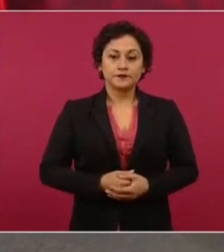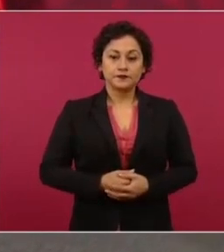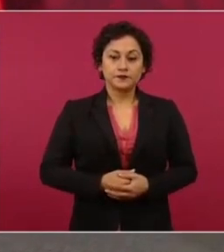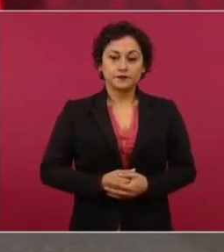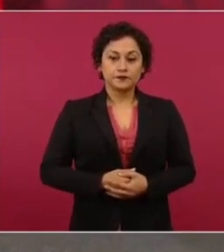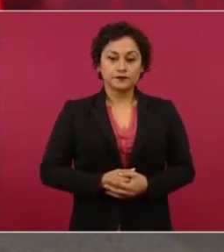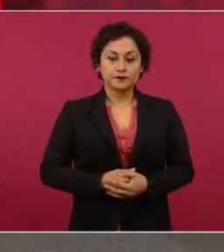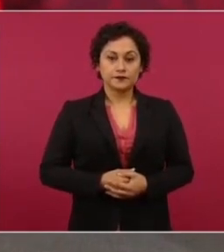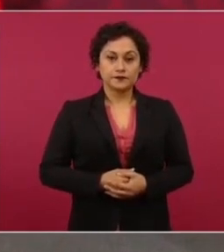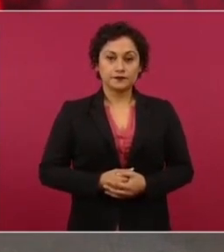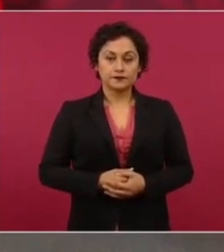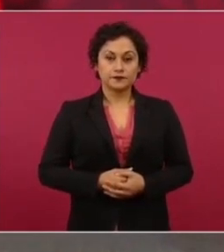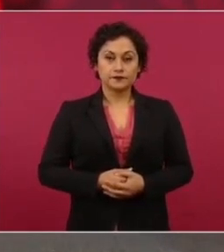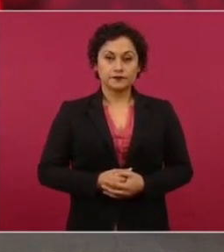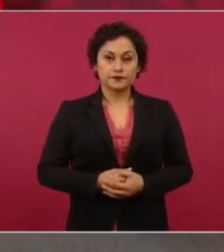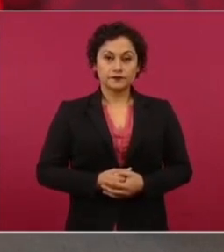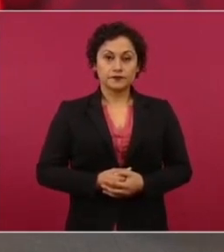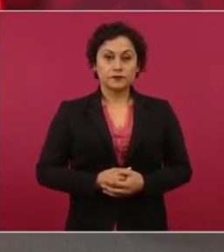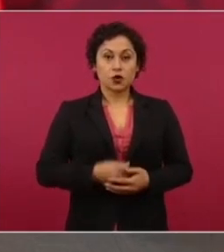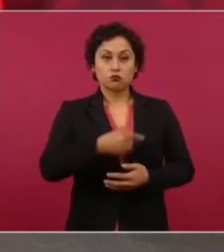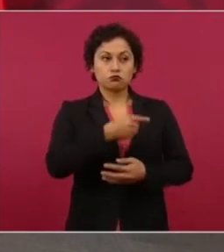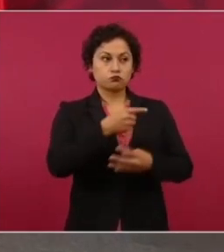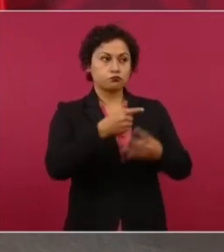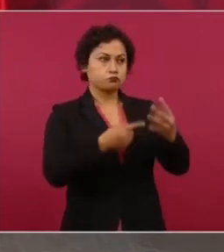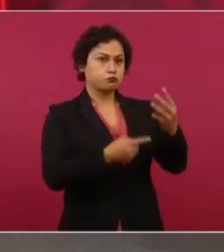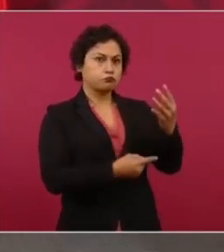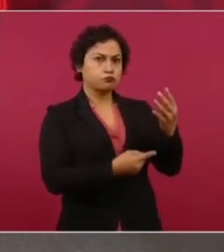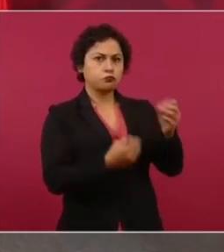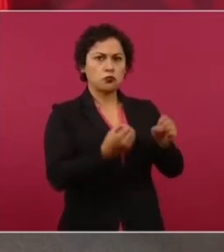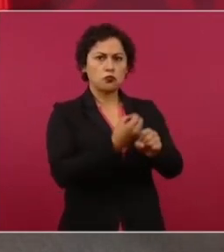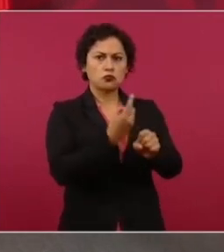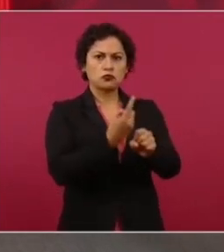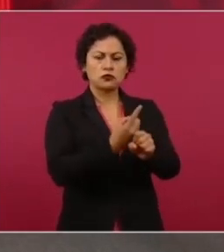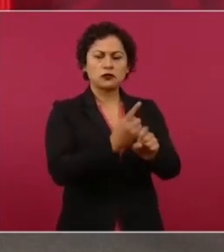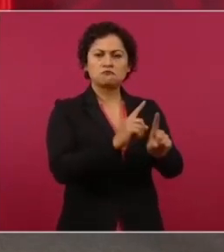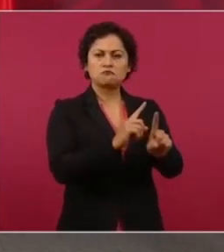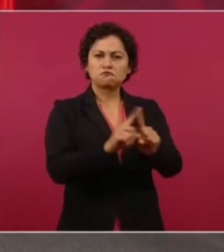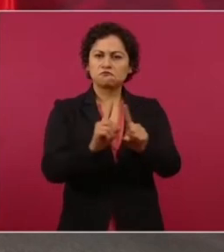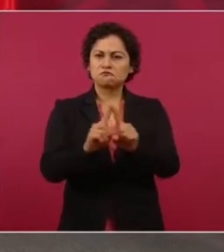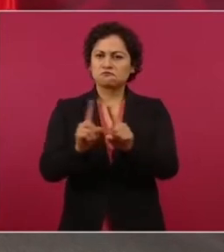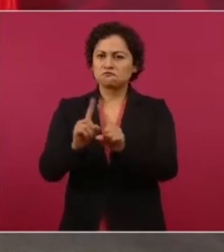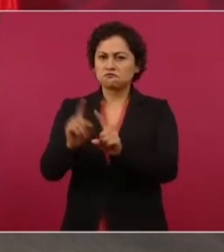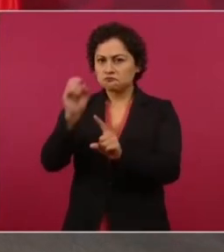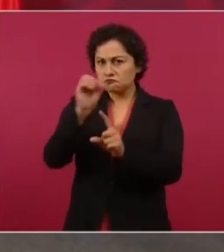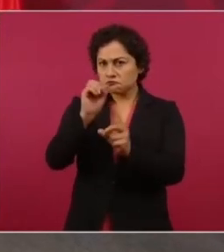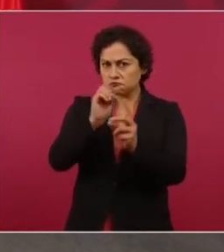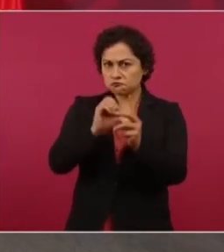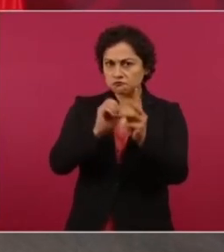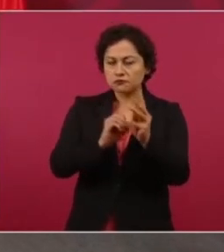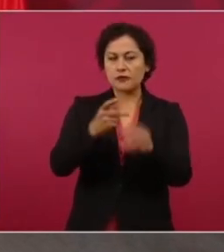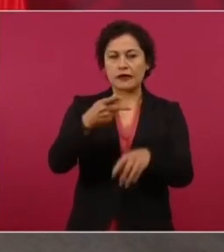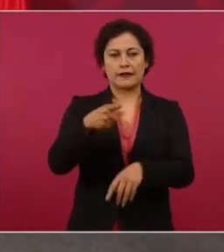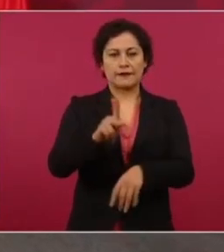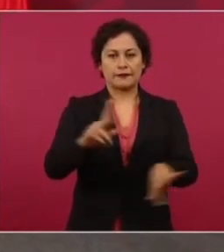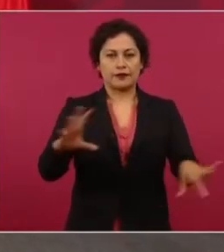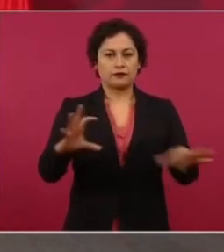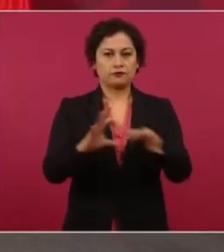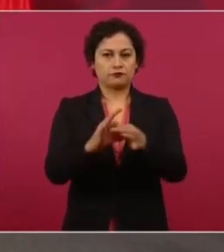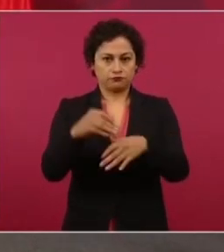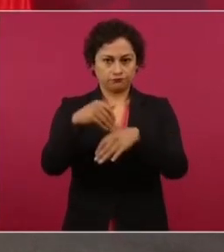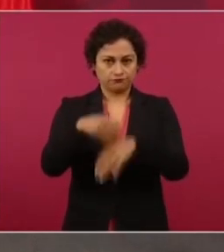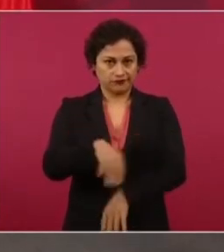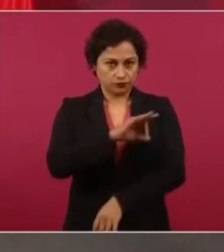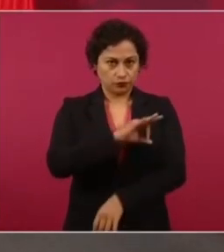con opciones que se puedan aplicar y de manera